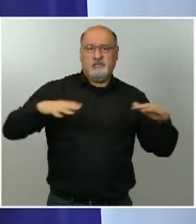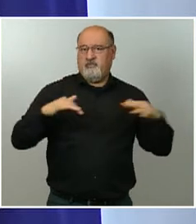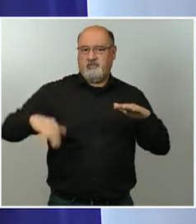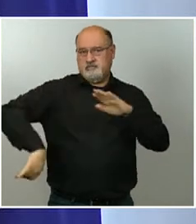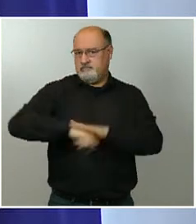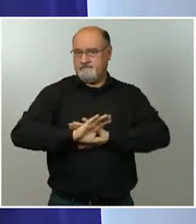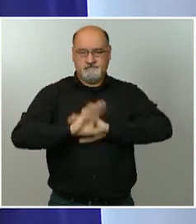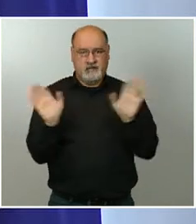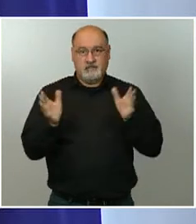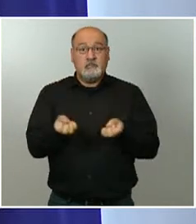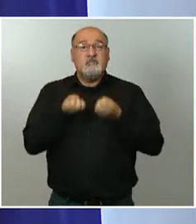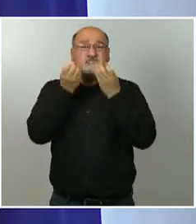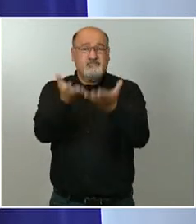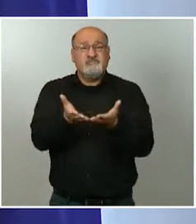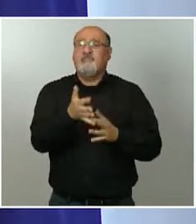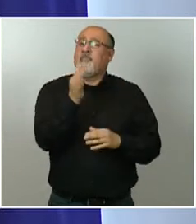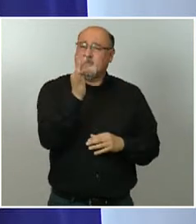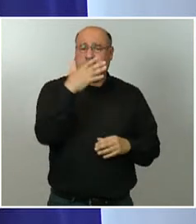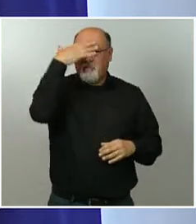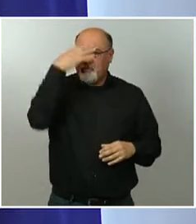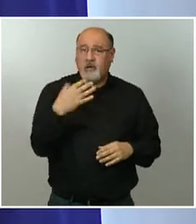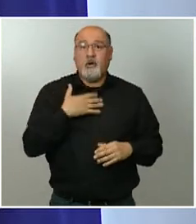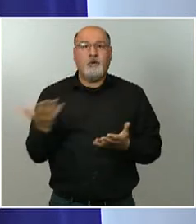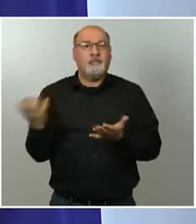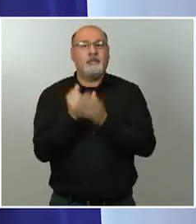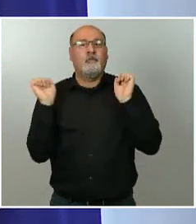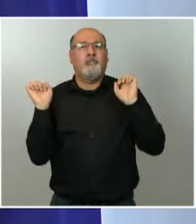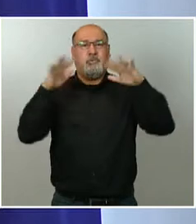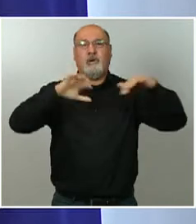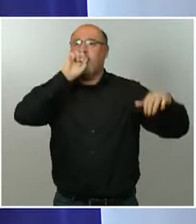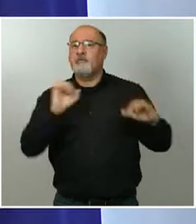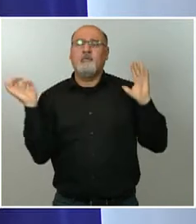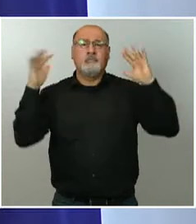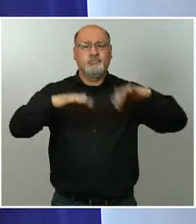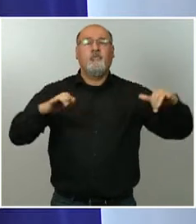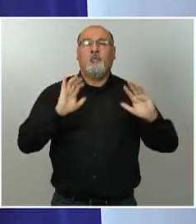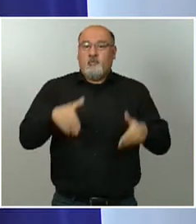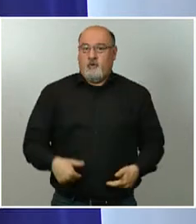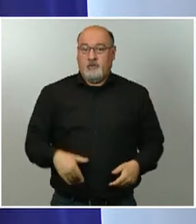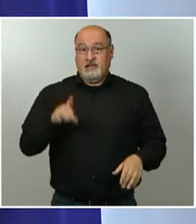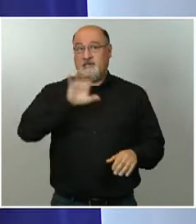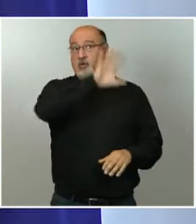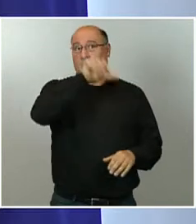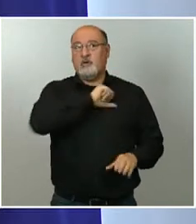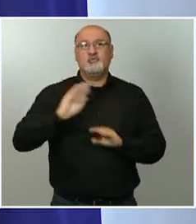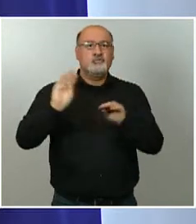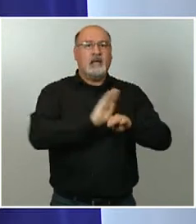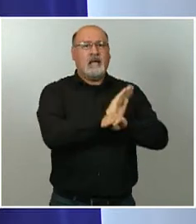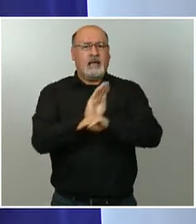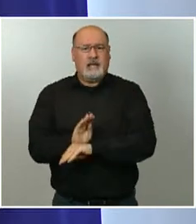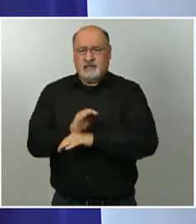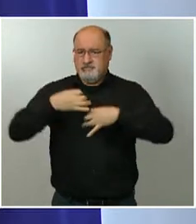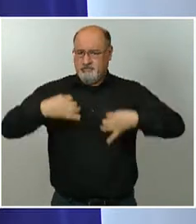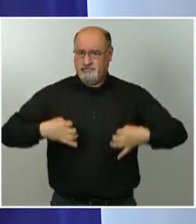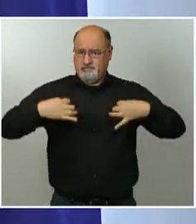positivo, vuelve el público, vuelve el público en aquellos territorios donde hay más garantías, lo hacemos de forma